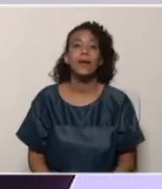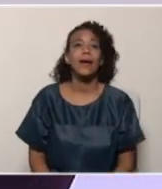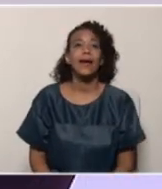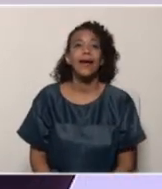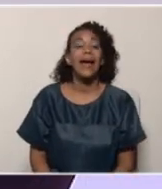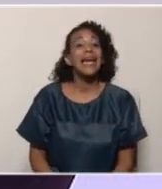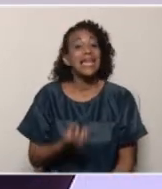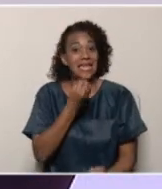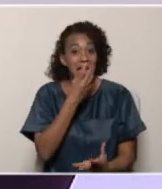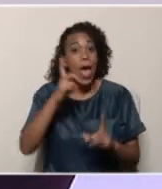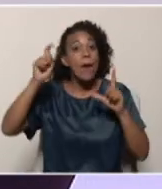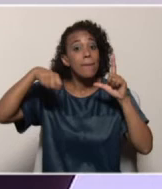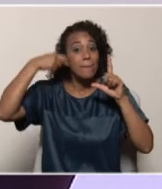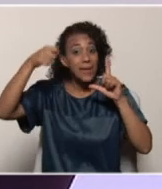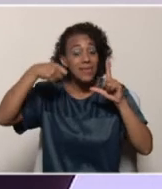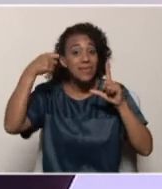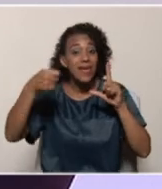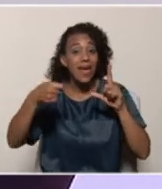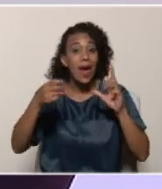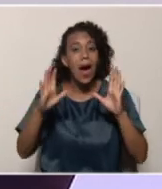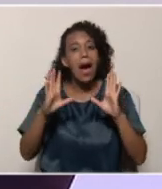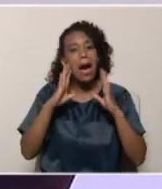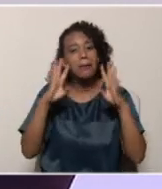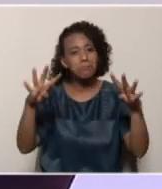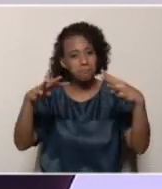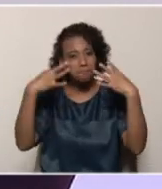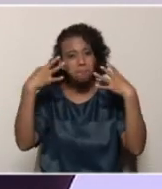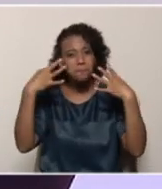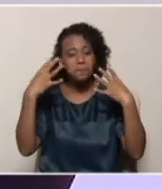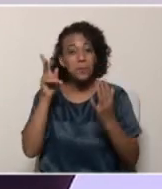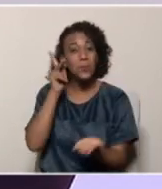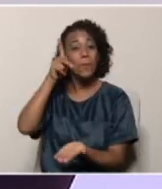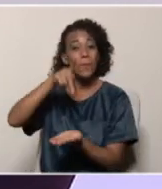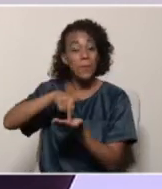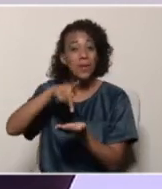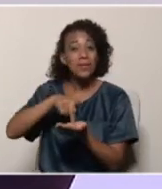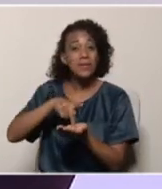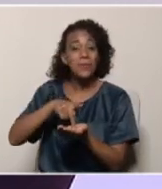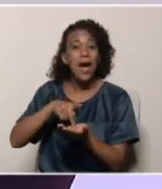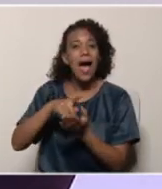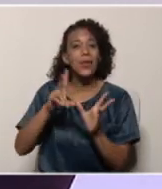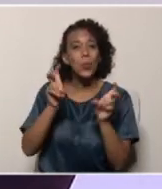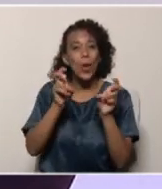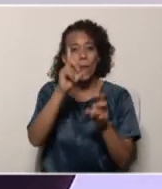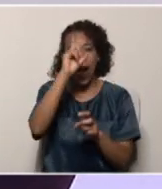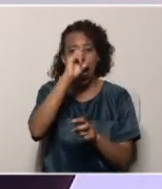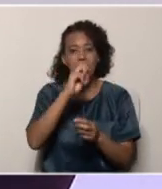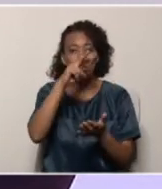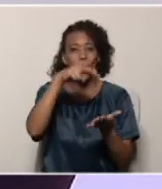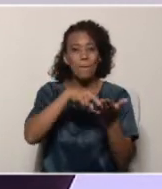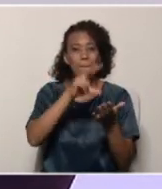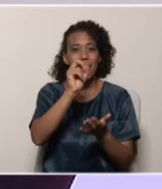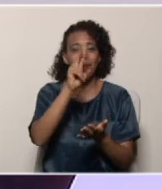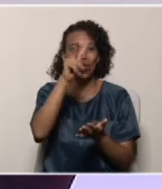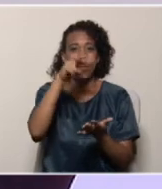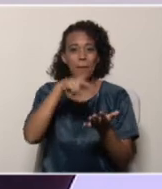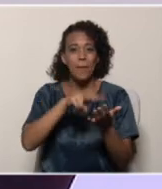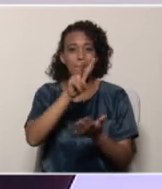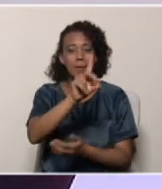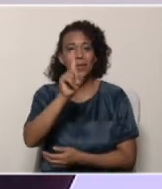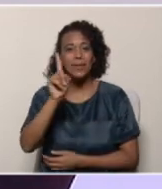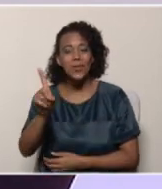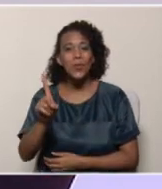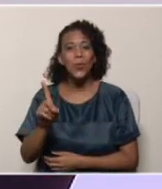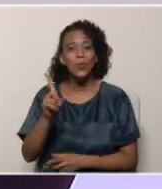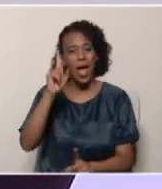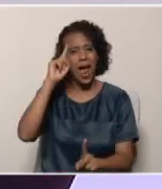Que estos videos sirvan de estímulo y propicien tu participación en este nuevo año escolar 2020-2021